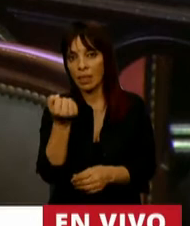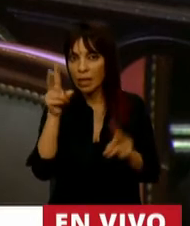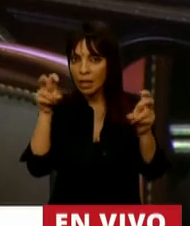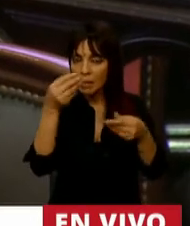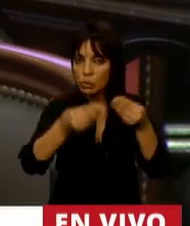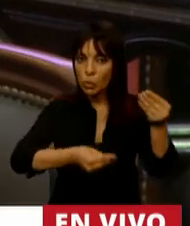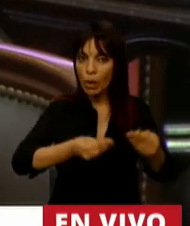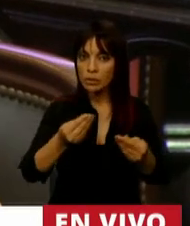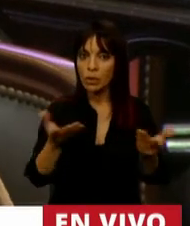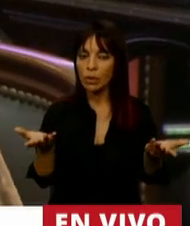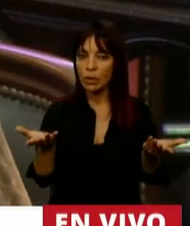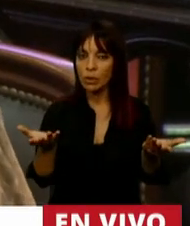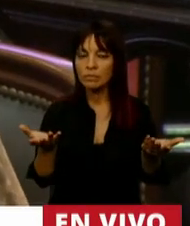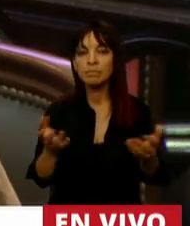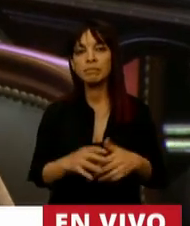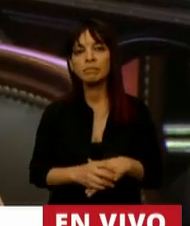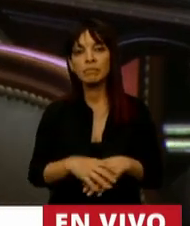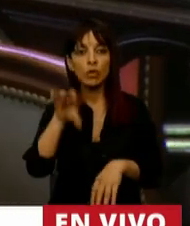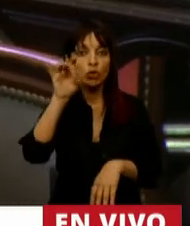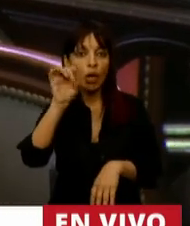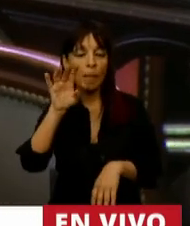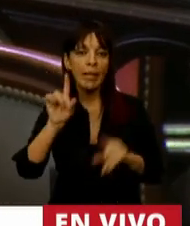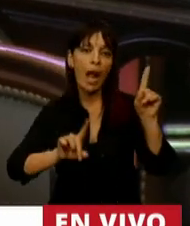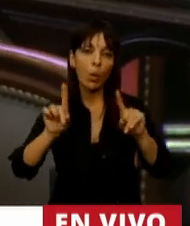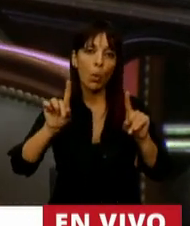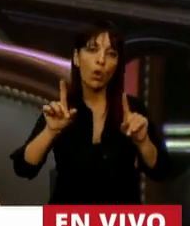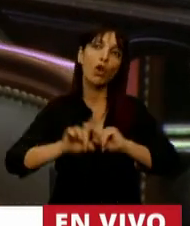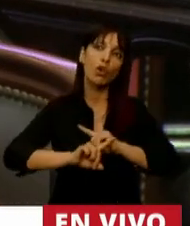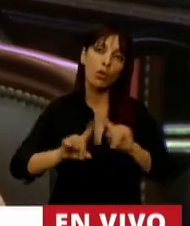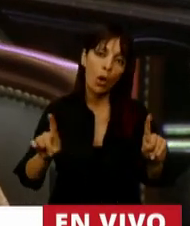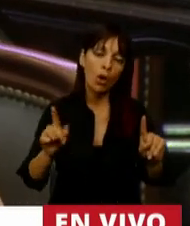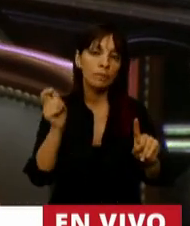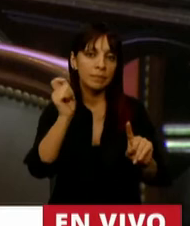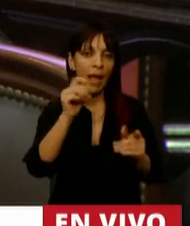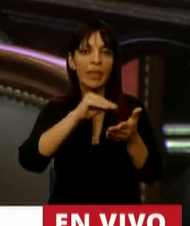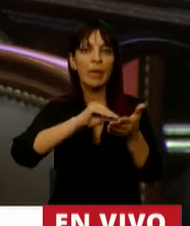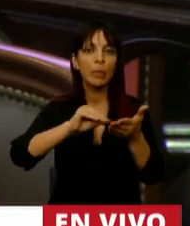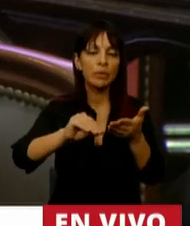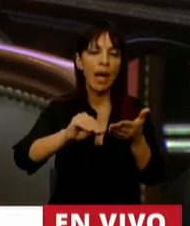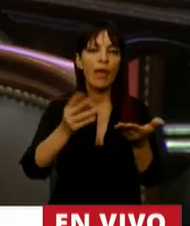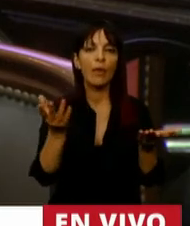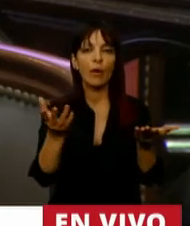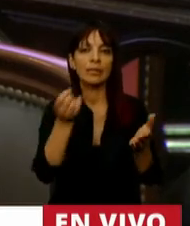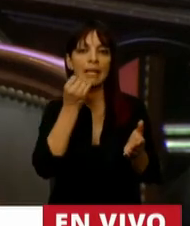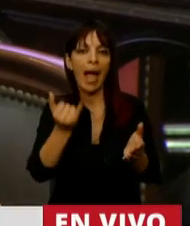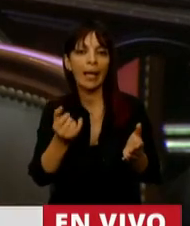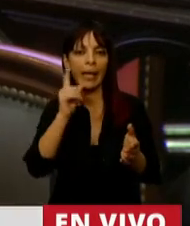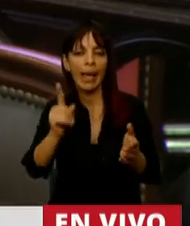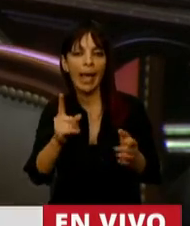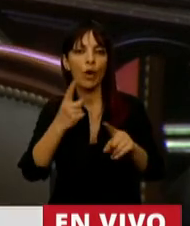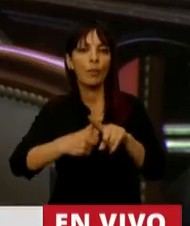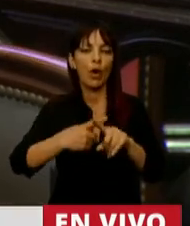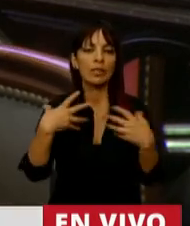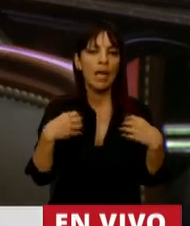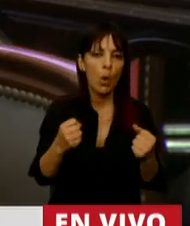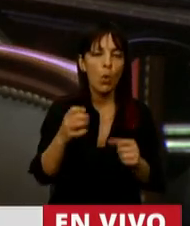para todos los argentinos. Solamente iban a estar exceptuados de venir los diputados que tuviesen riesgo por su salud